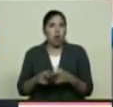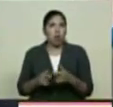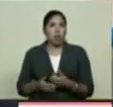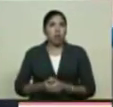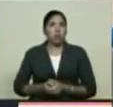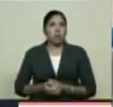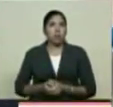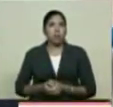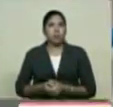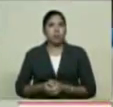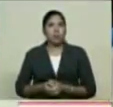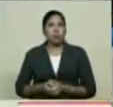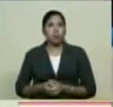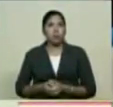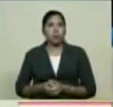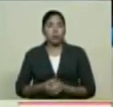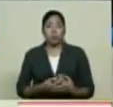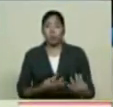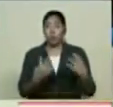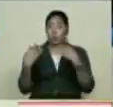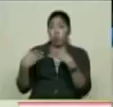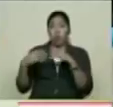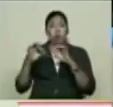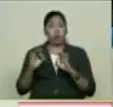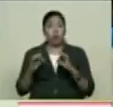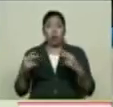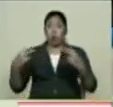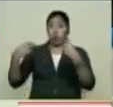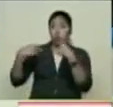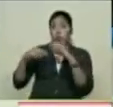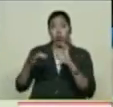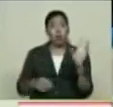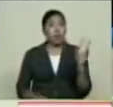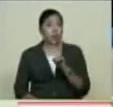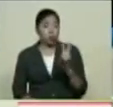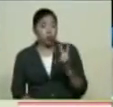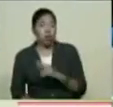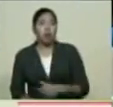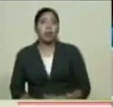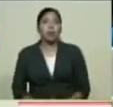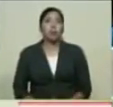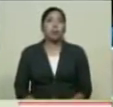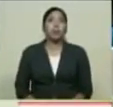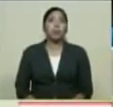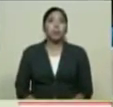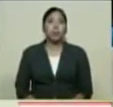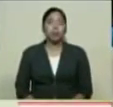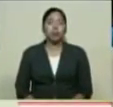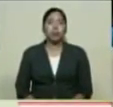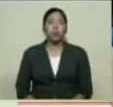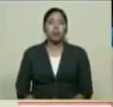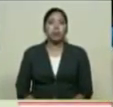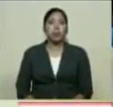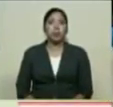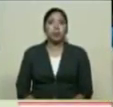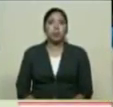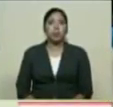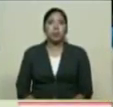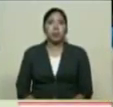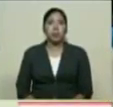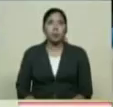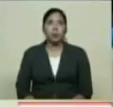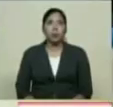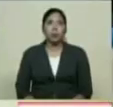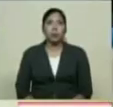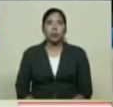también A conocer nuestro país Que es bellísimo Y que no hay motivos Para estar siguiendo Con toda esa locura Que ha venido